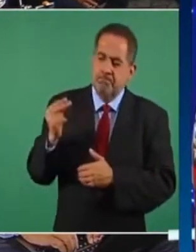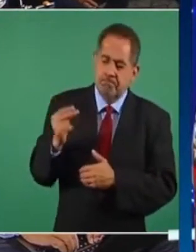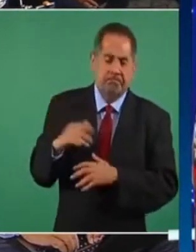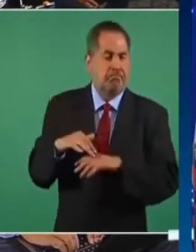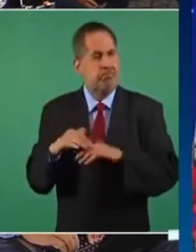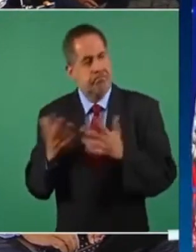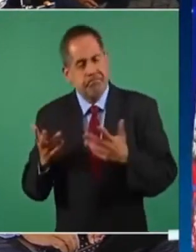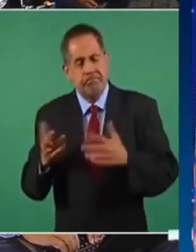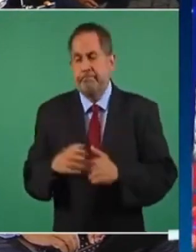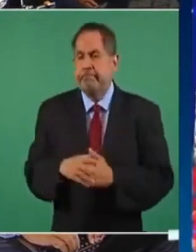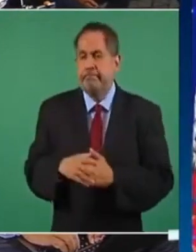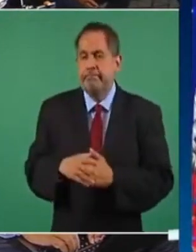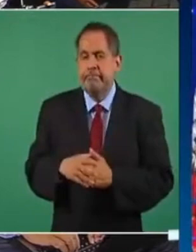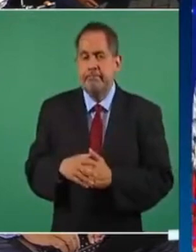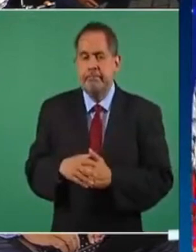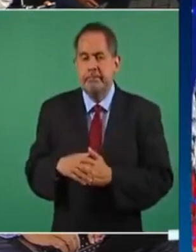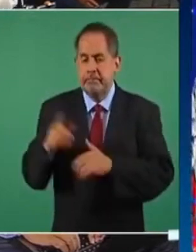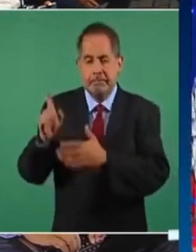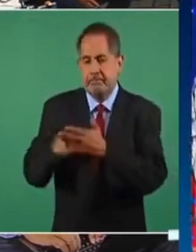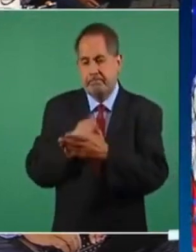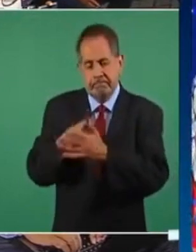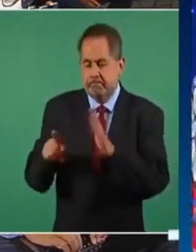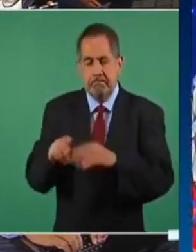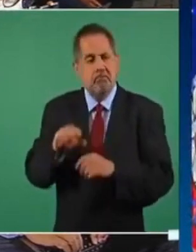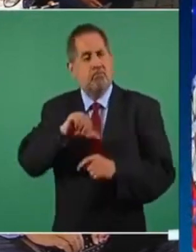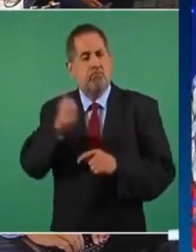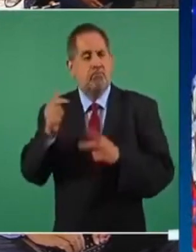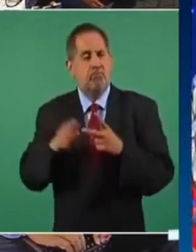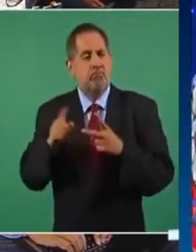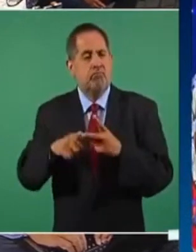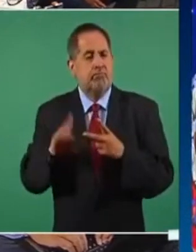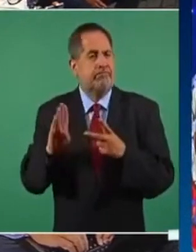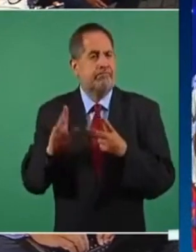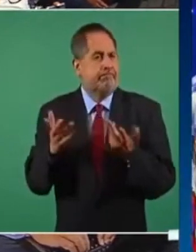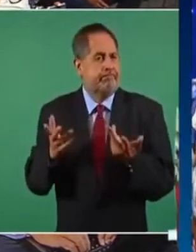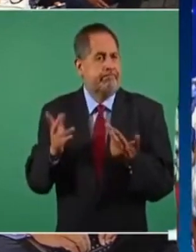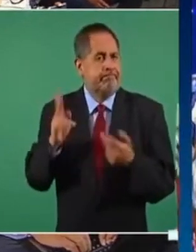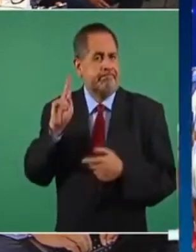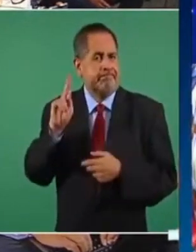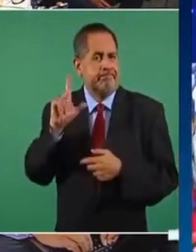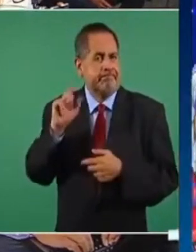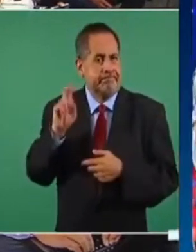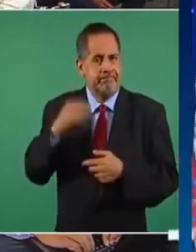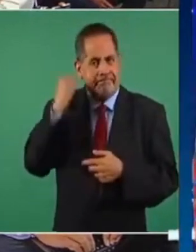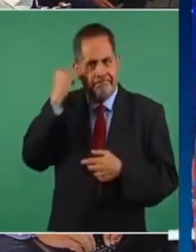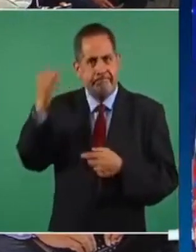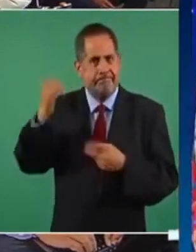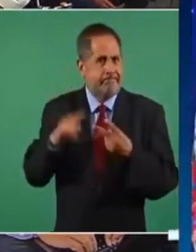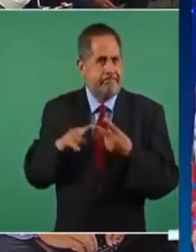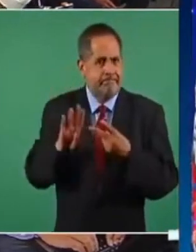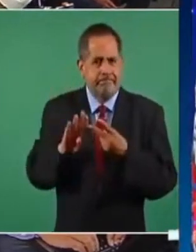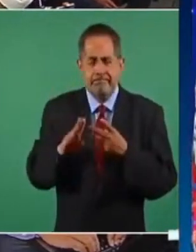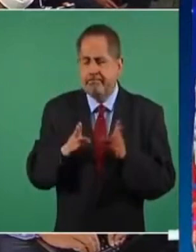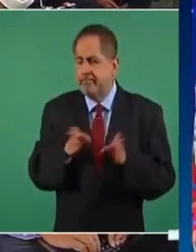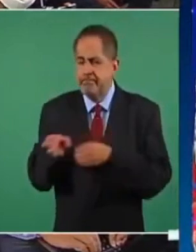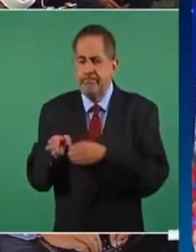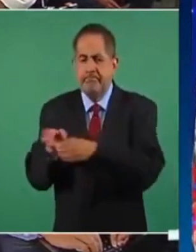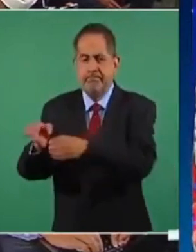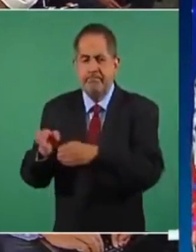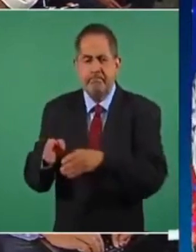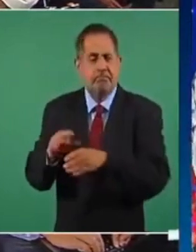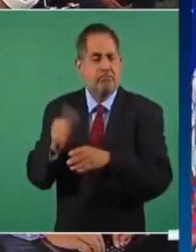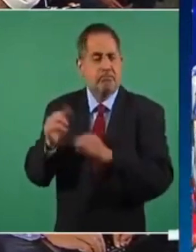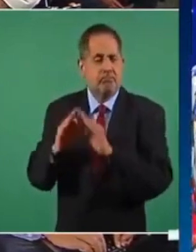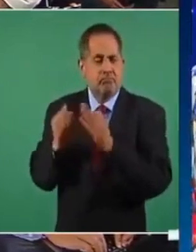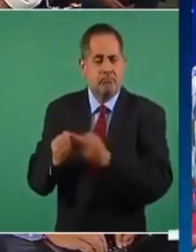pues se ha descartado por completo algún otro plan usted tiene ya en marcha